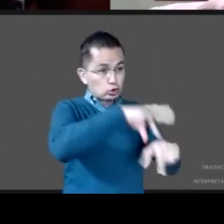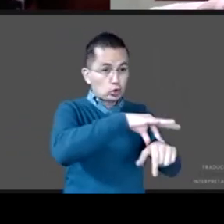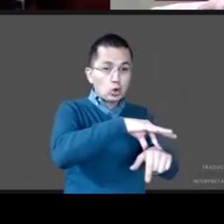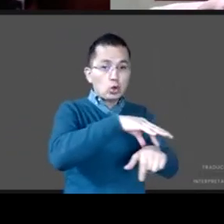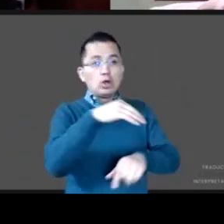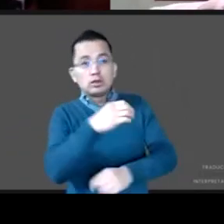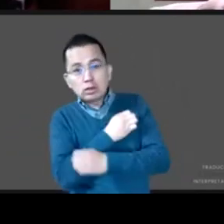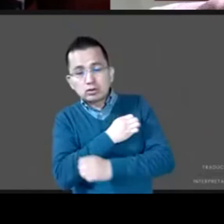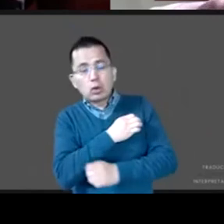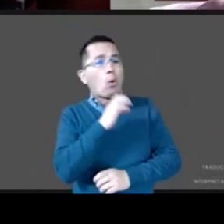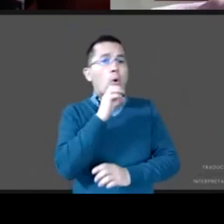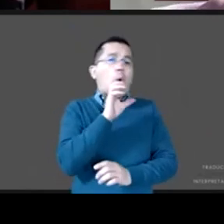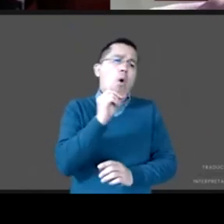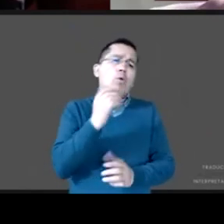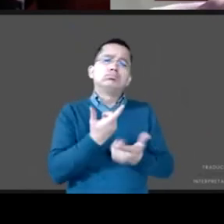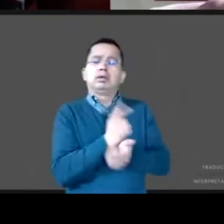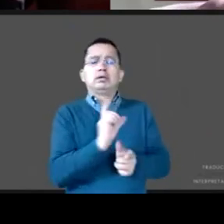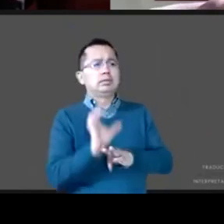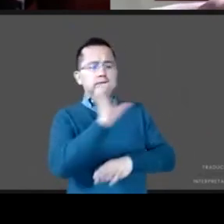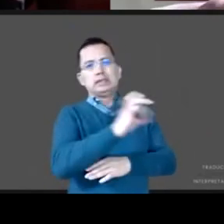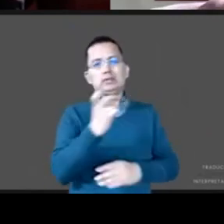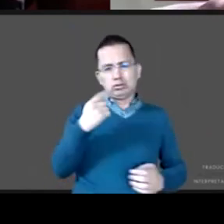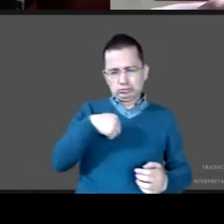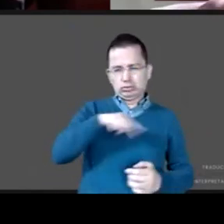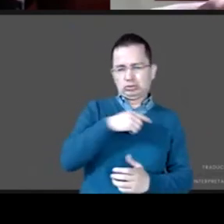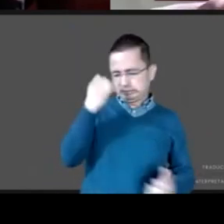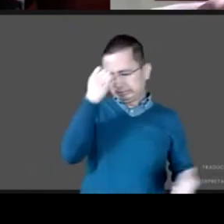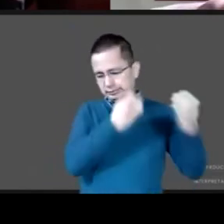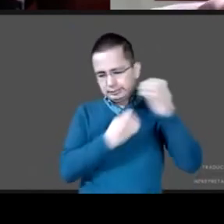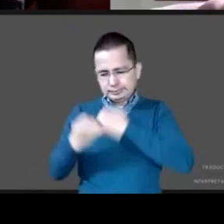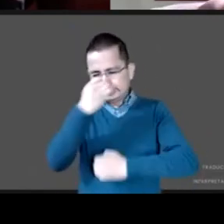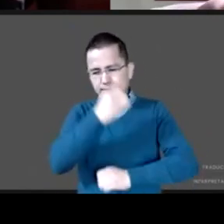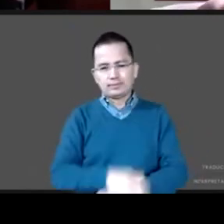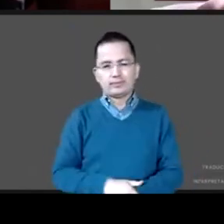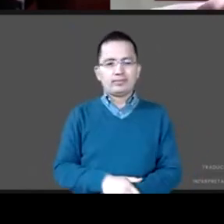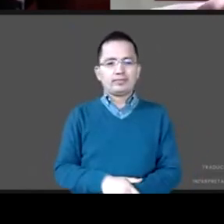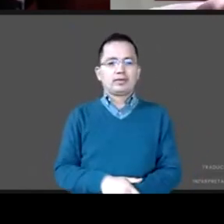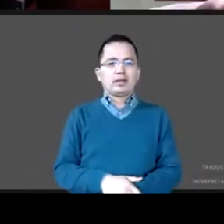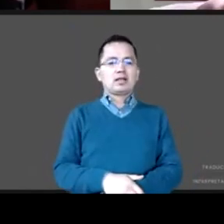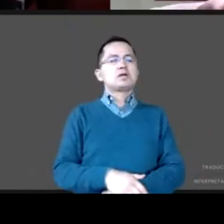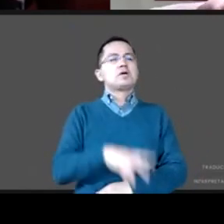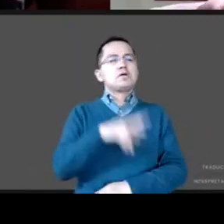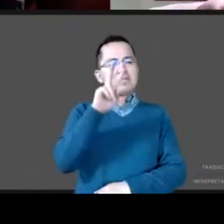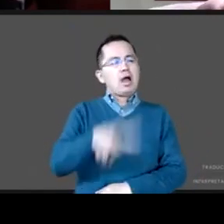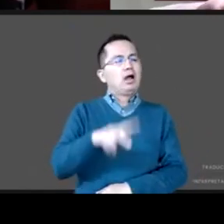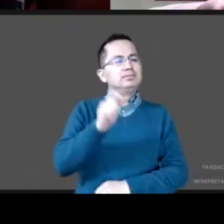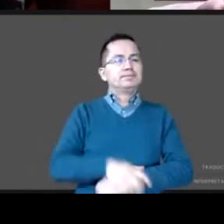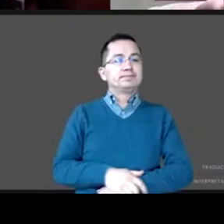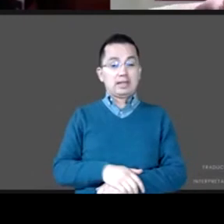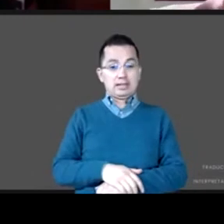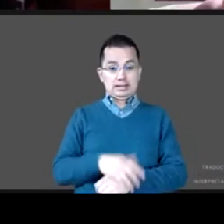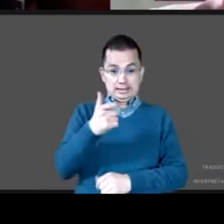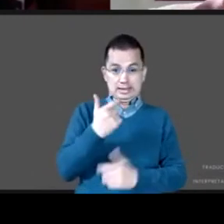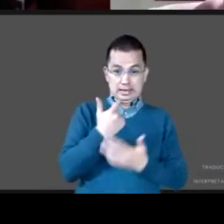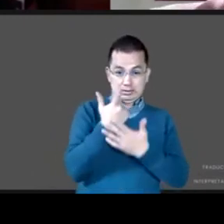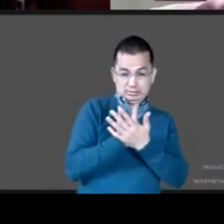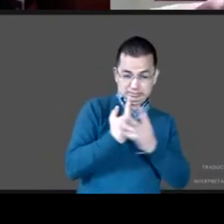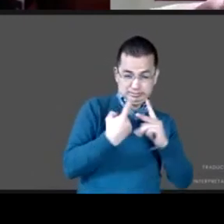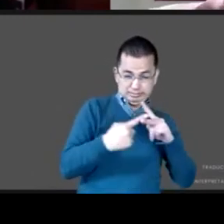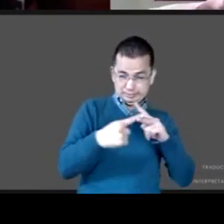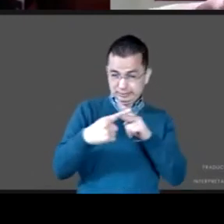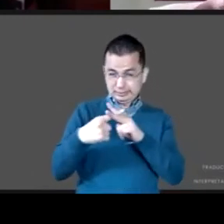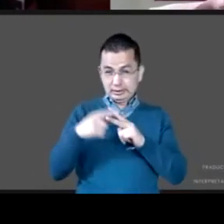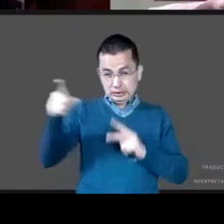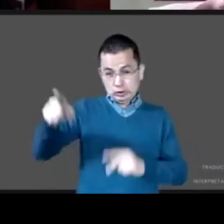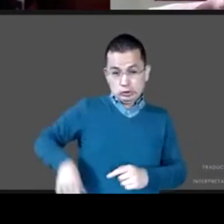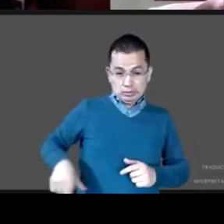hay un esfuerzo en cuanto al tema presupuestario relevante de esta administración en